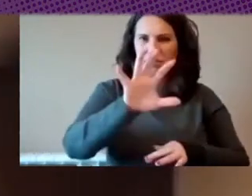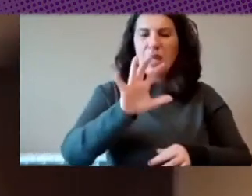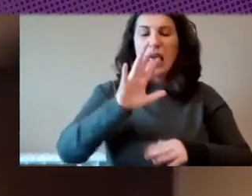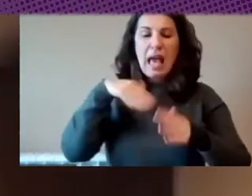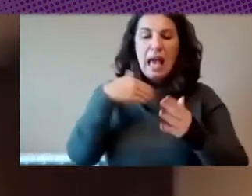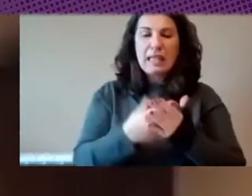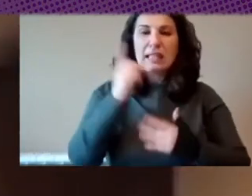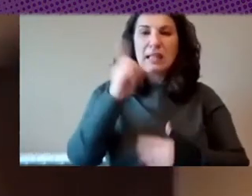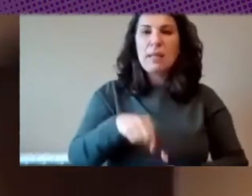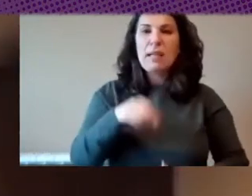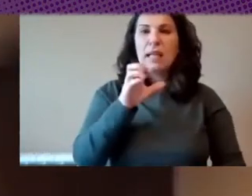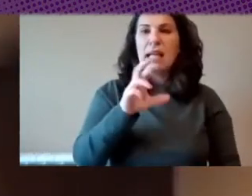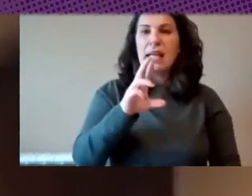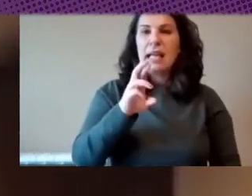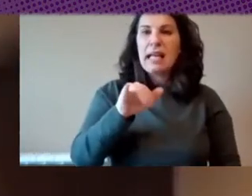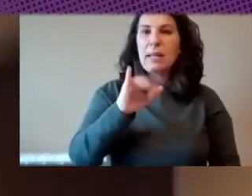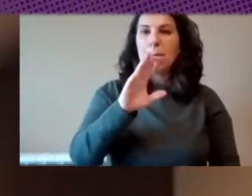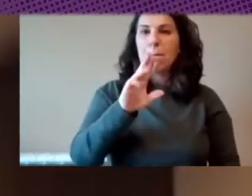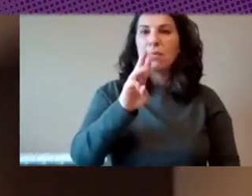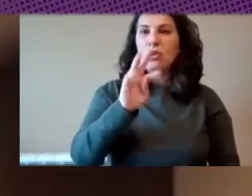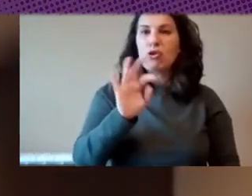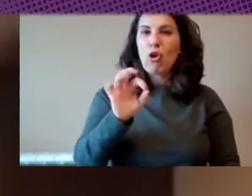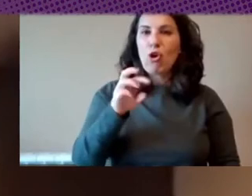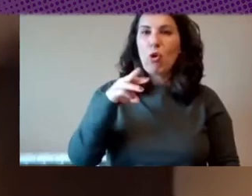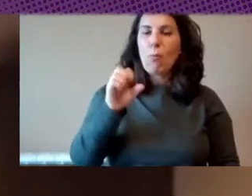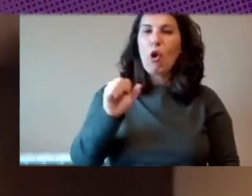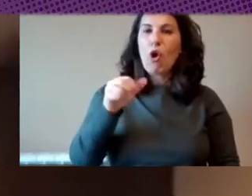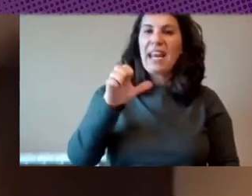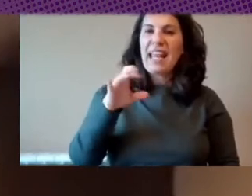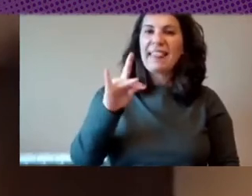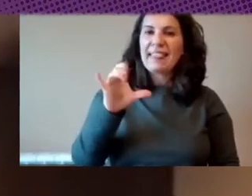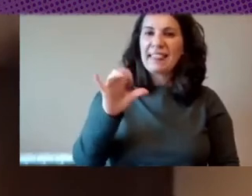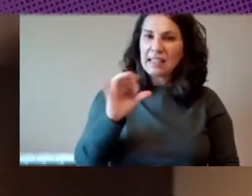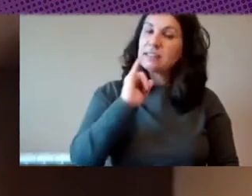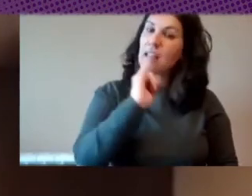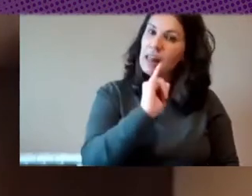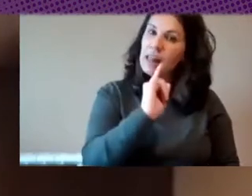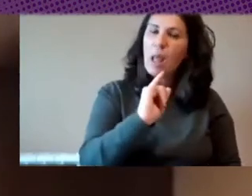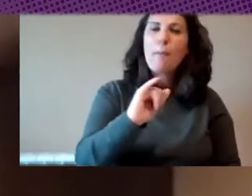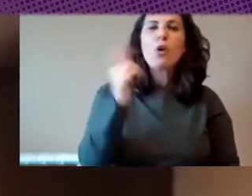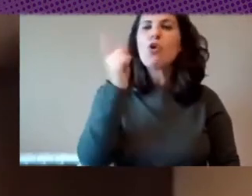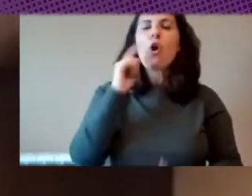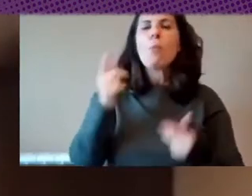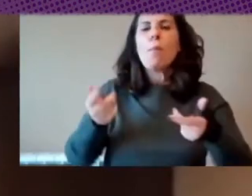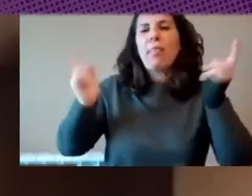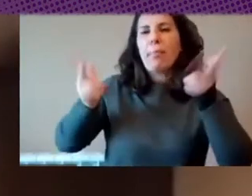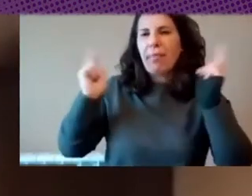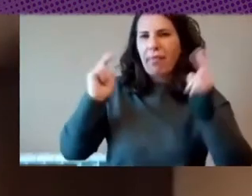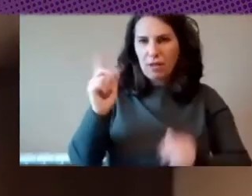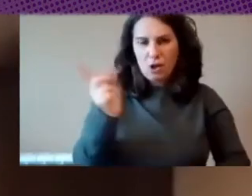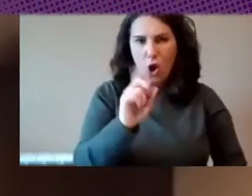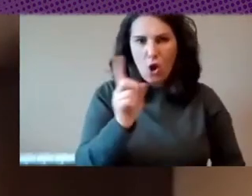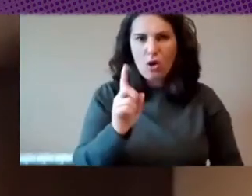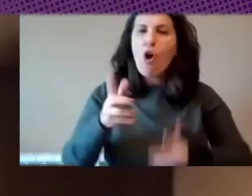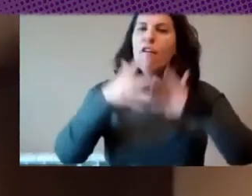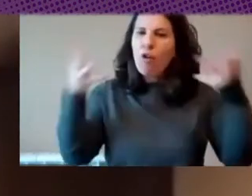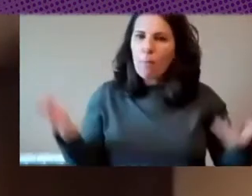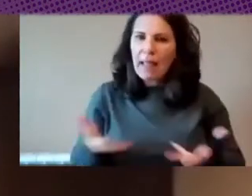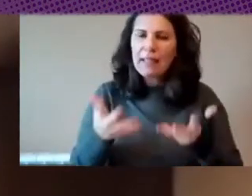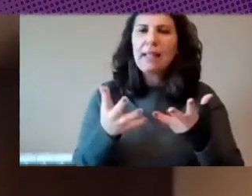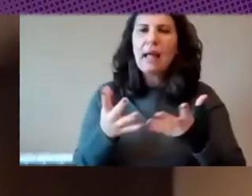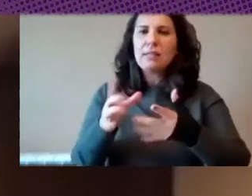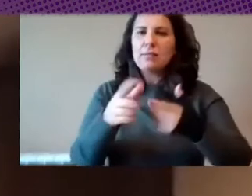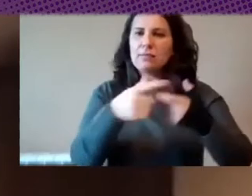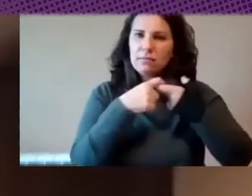las criptomonedas pero no que fomentan la práctica del libertinaje sino que fomentan la asociatividad la